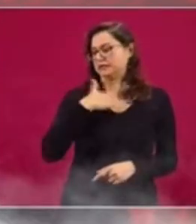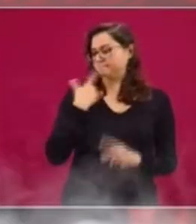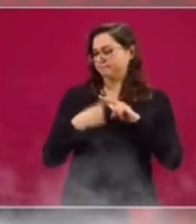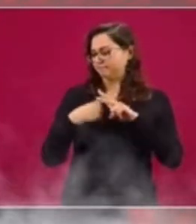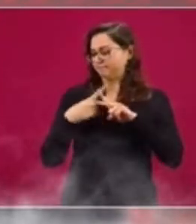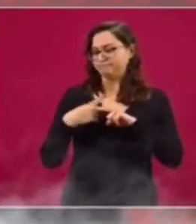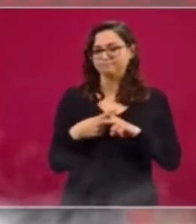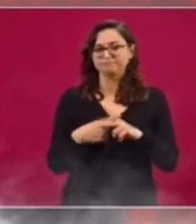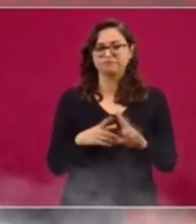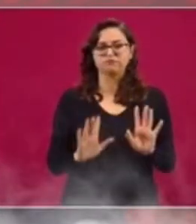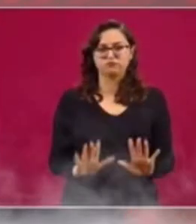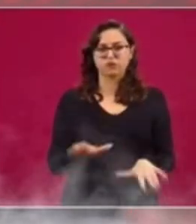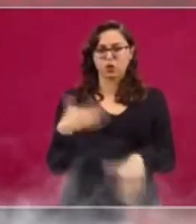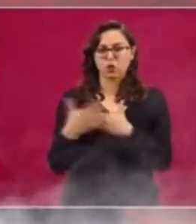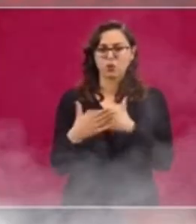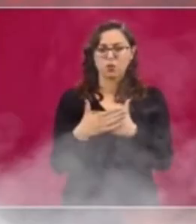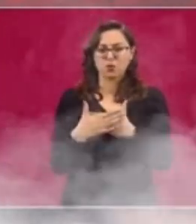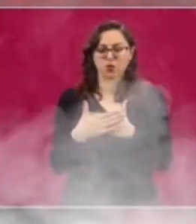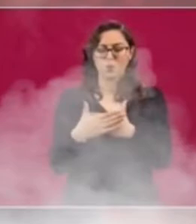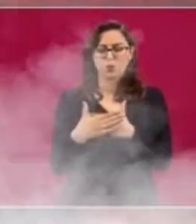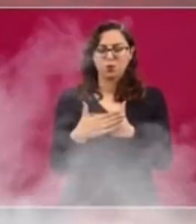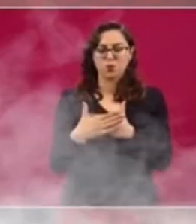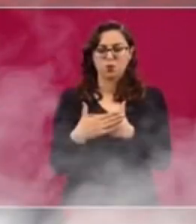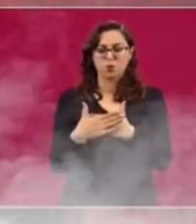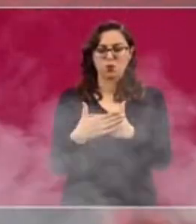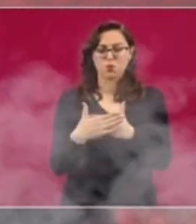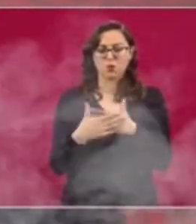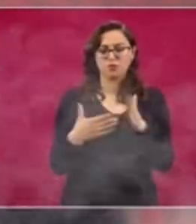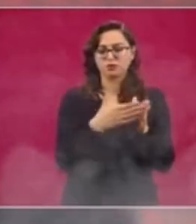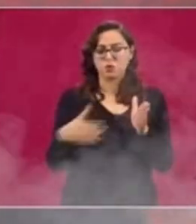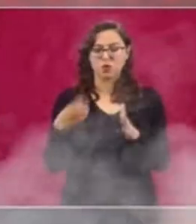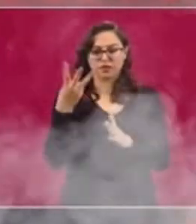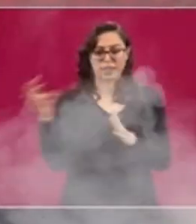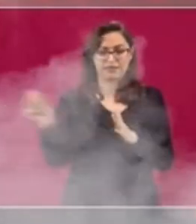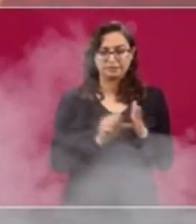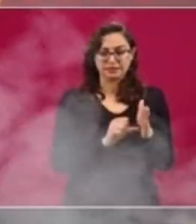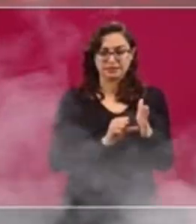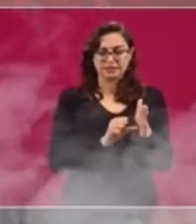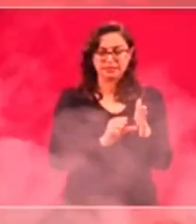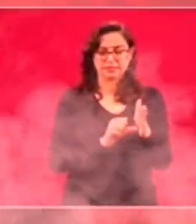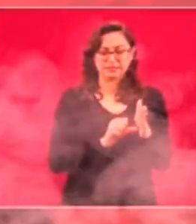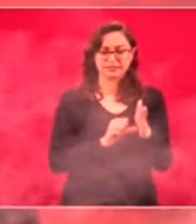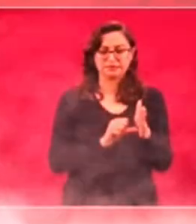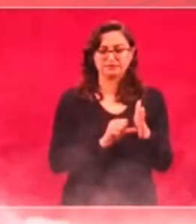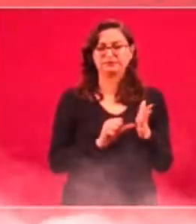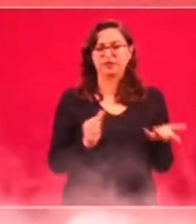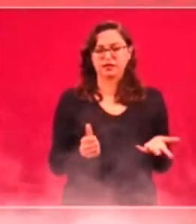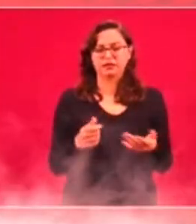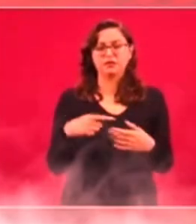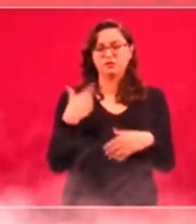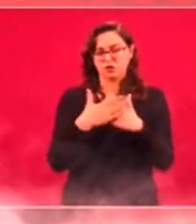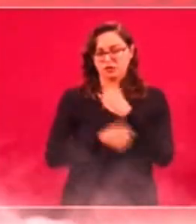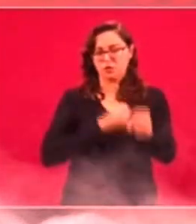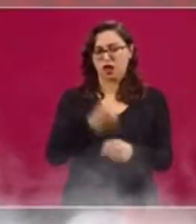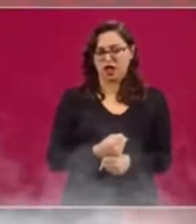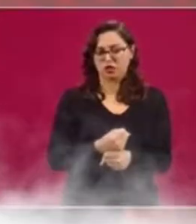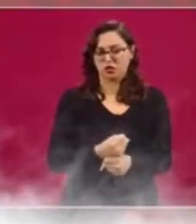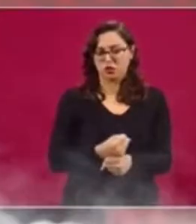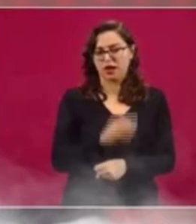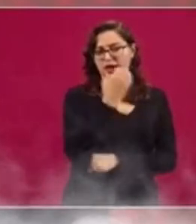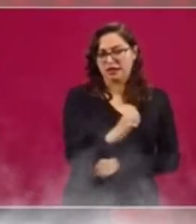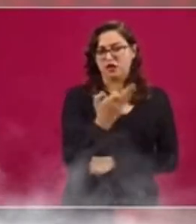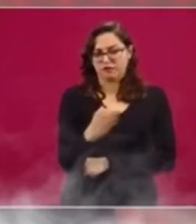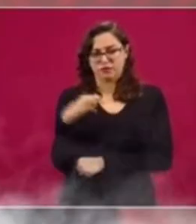el próximo trimestre, en los primeros tres meses del año próximo, ya